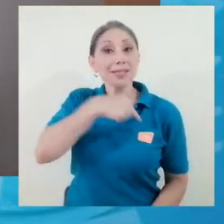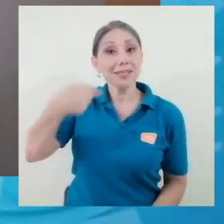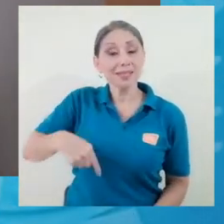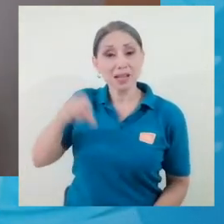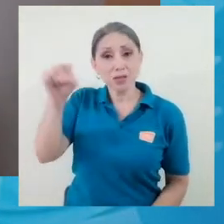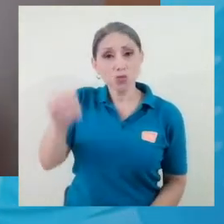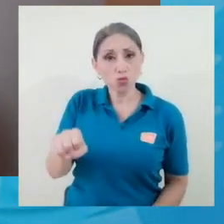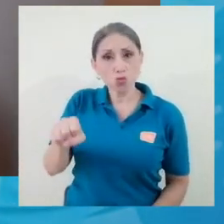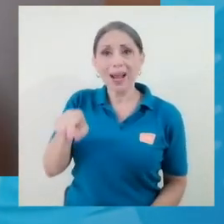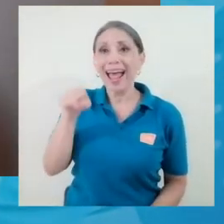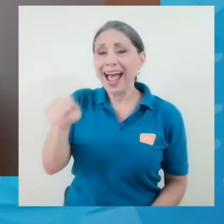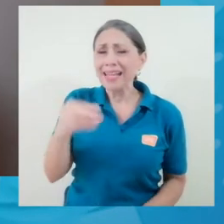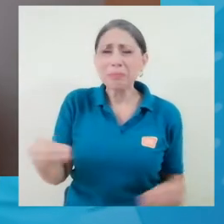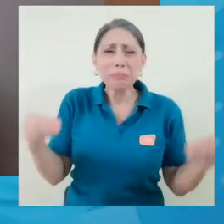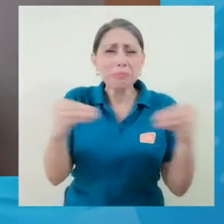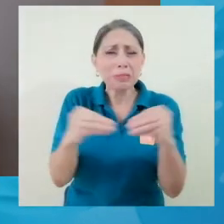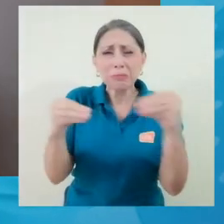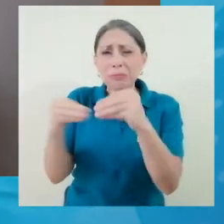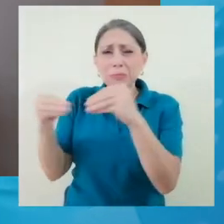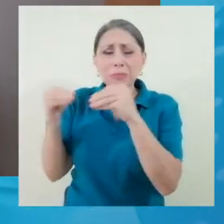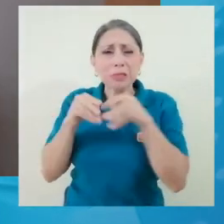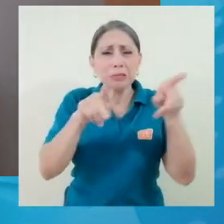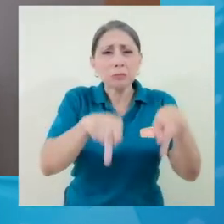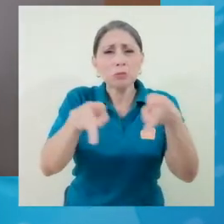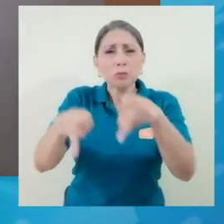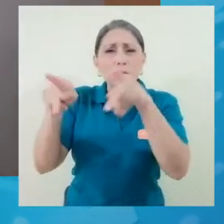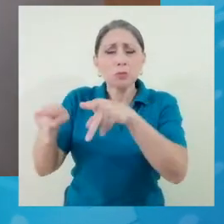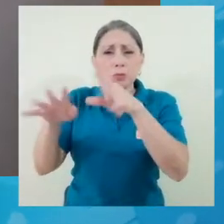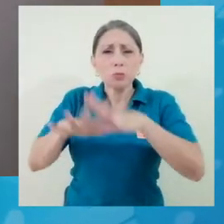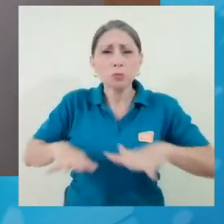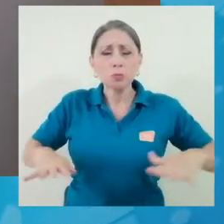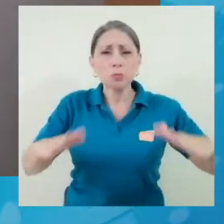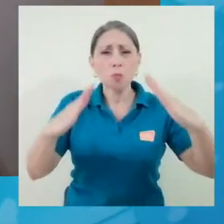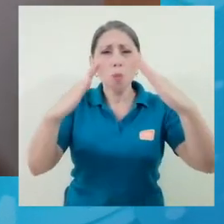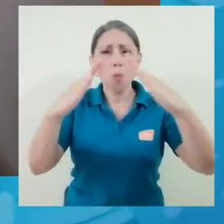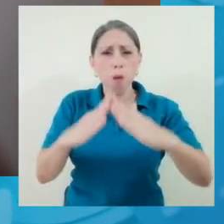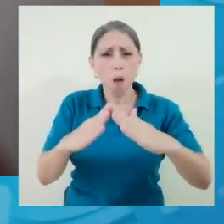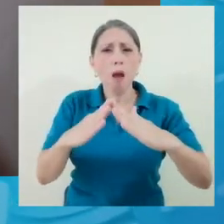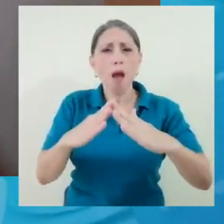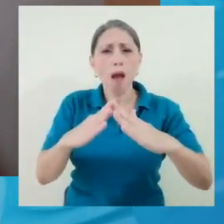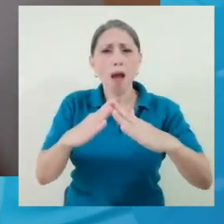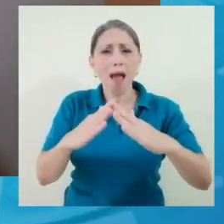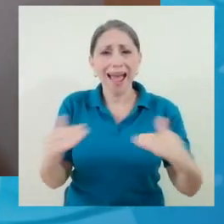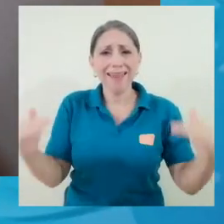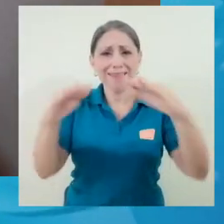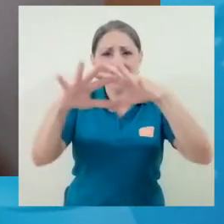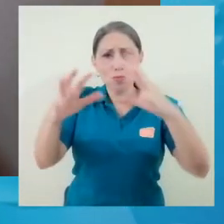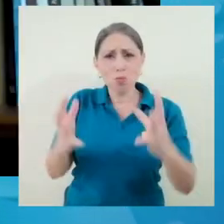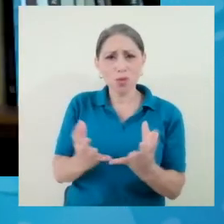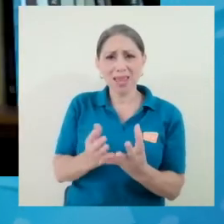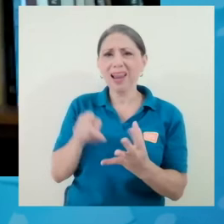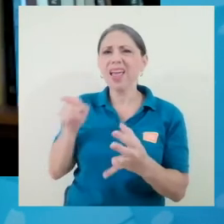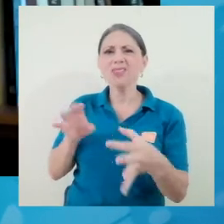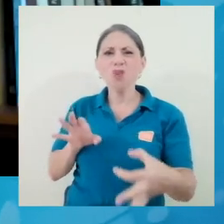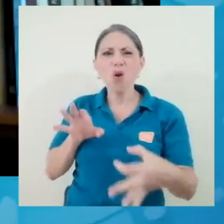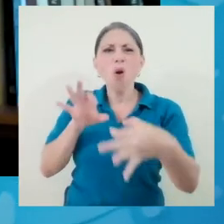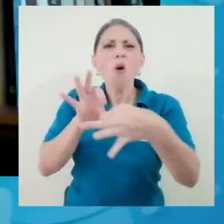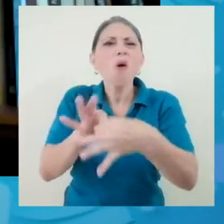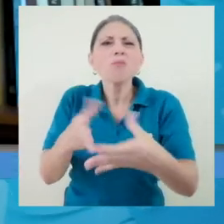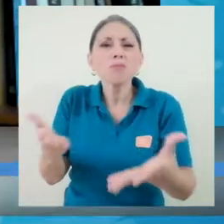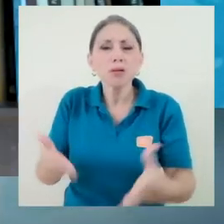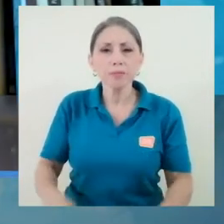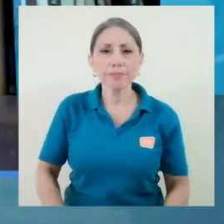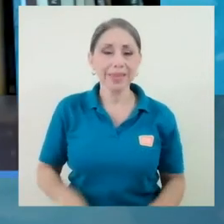zonas de, dice su artículo, de mayor densidad poblacional en el mundo. ¿Qué tiene que ver la densidad poblacional? Es